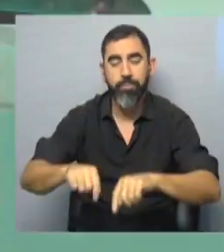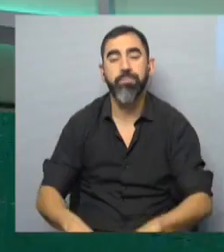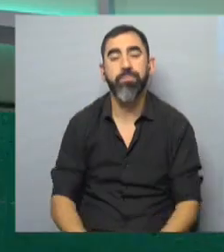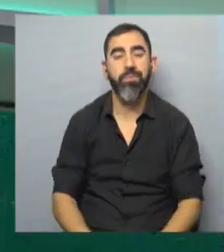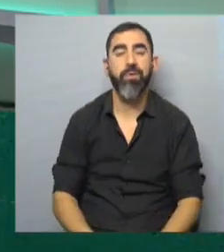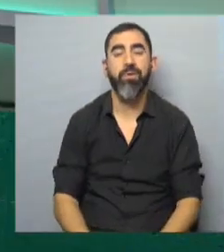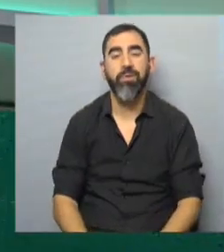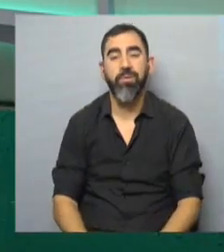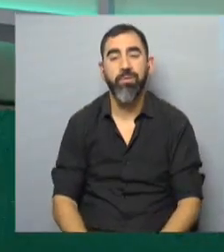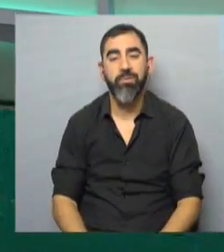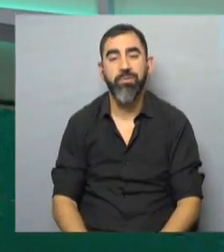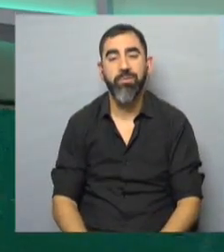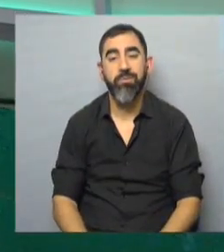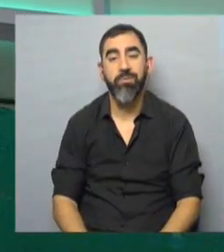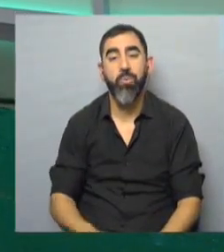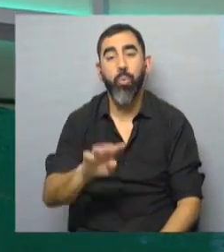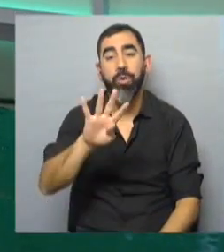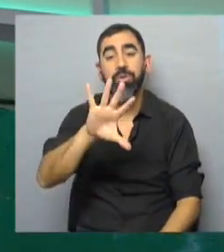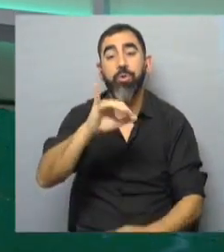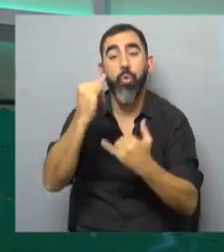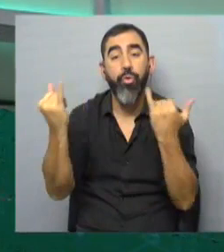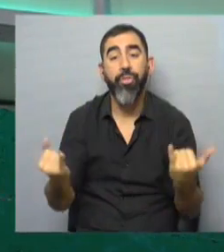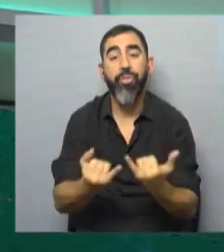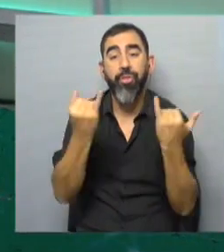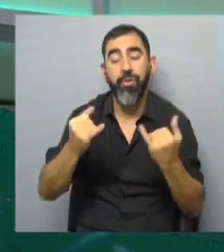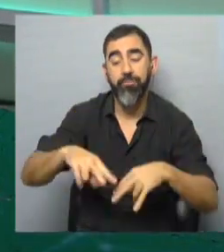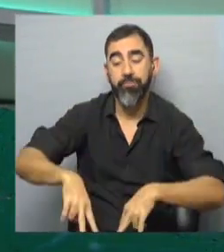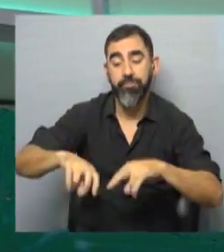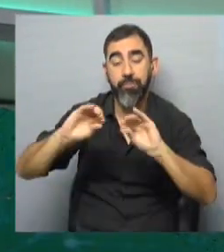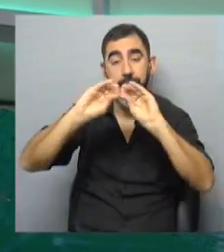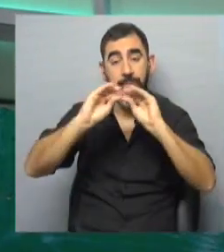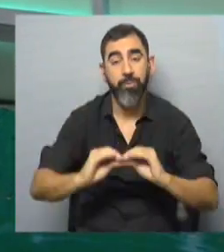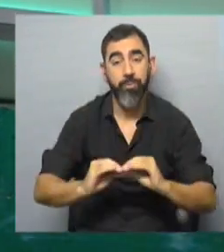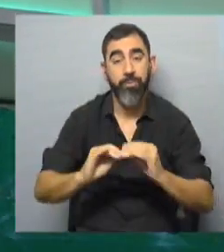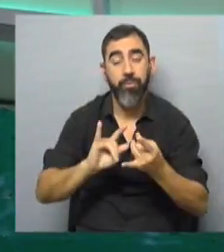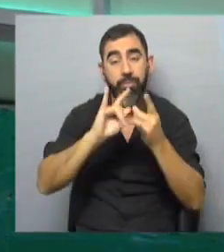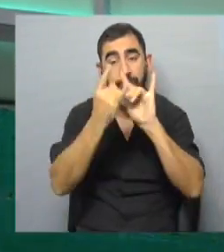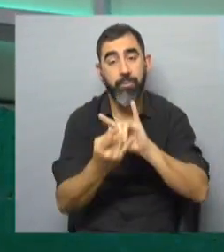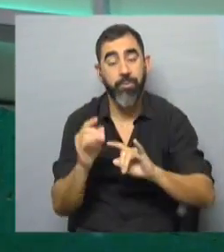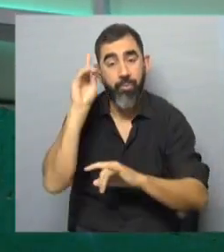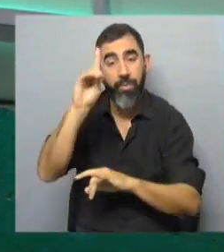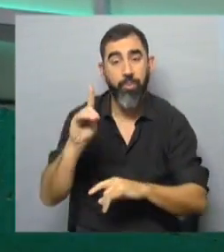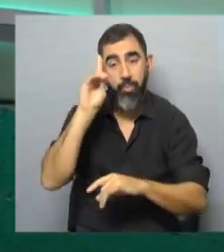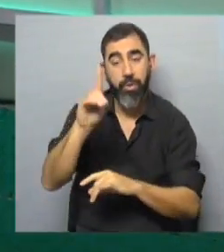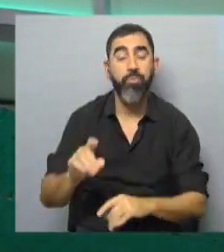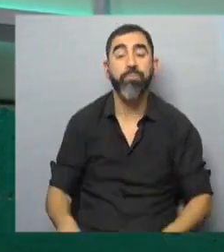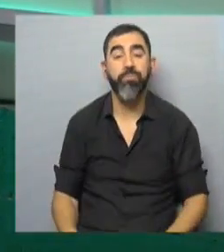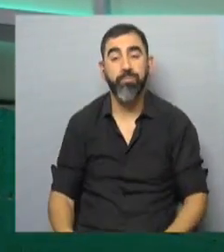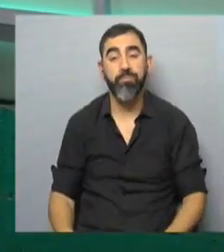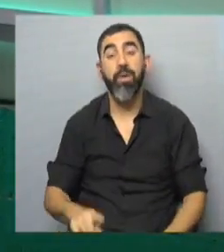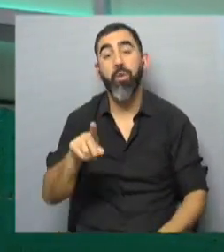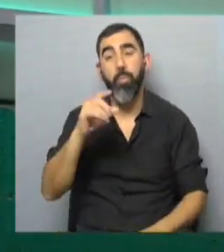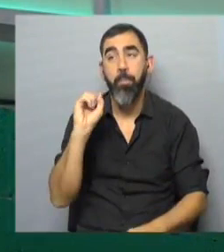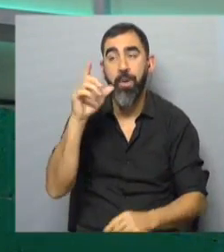Un placer. 45 días a partir de hoy para estudiar la rendición de cuentas en la Cámara de Diputados para que luego